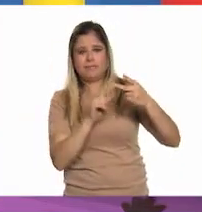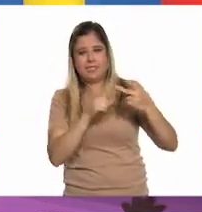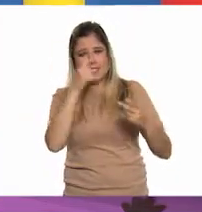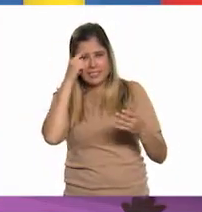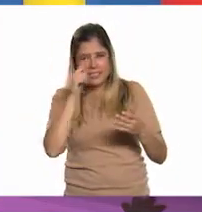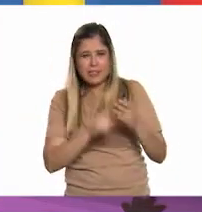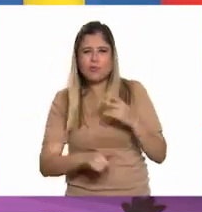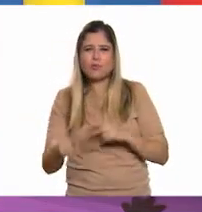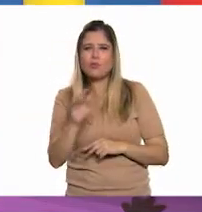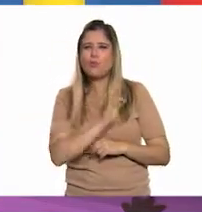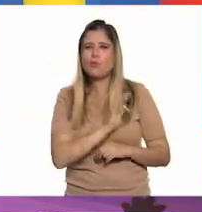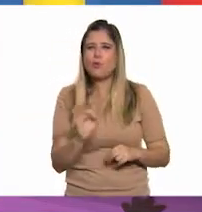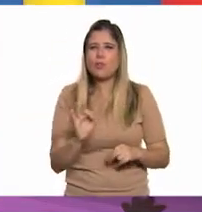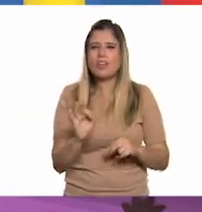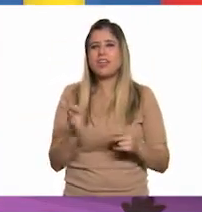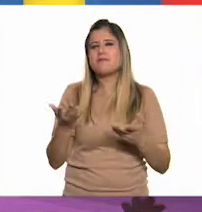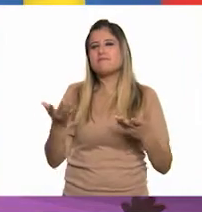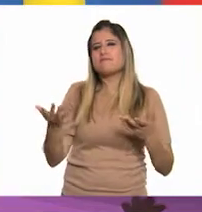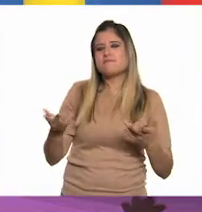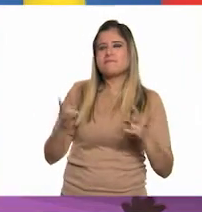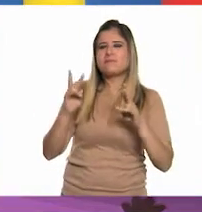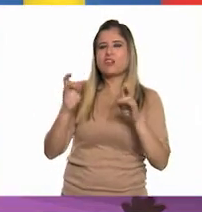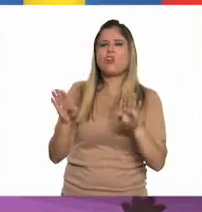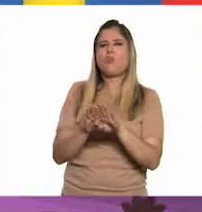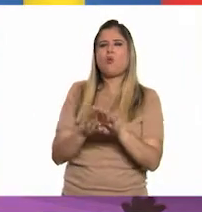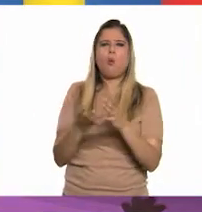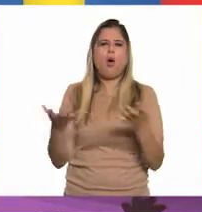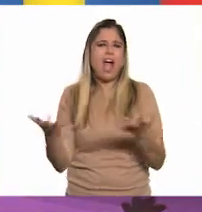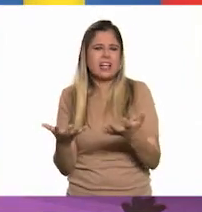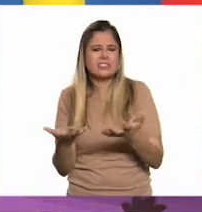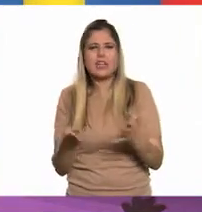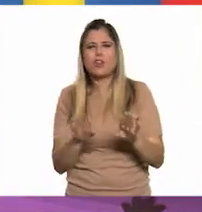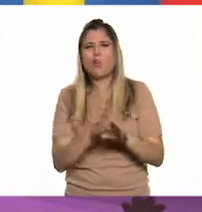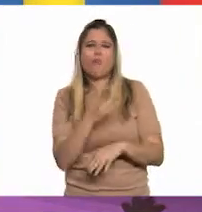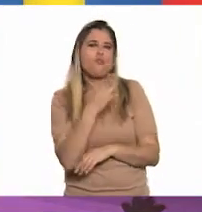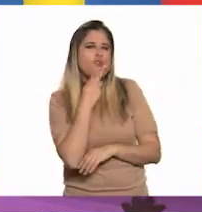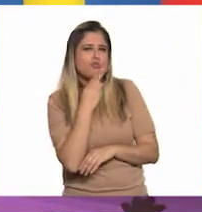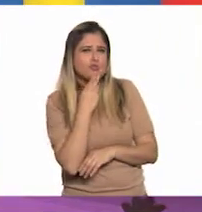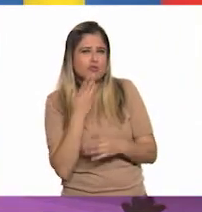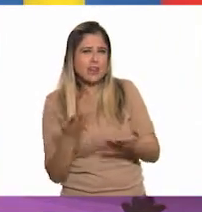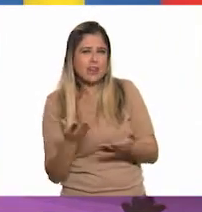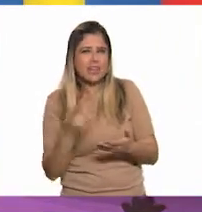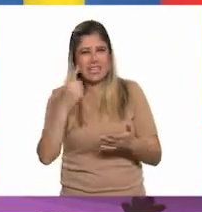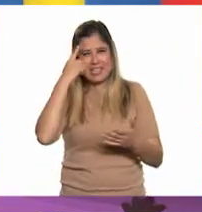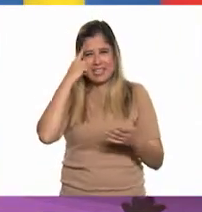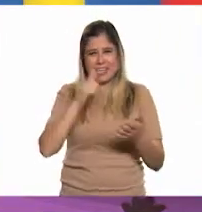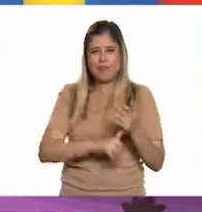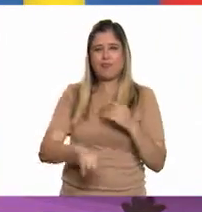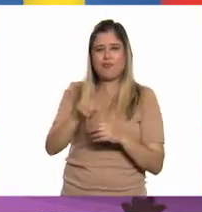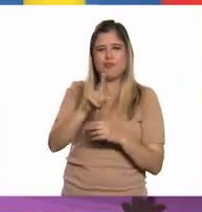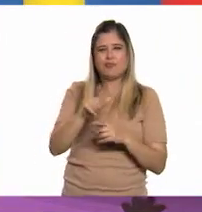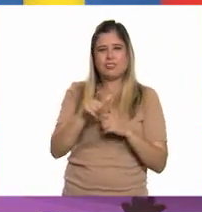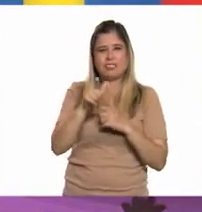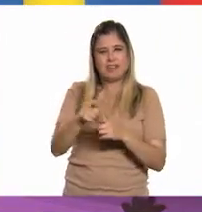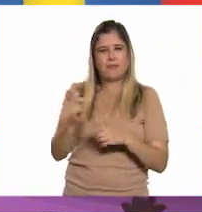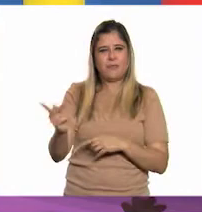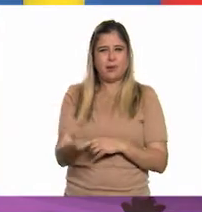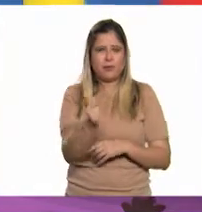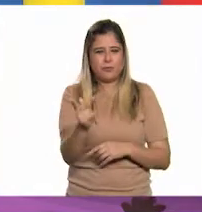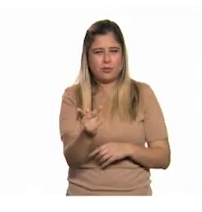que podríamos, no sé, abordar cómo se hacen o cómo funcionan. Creo que sería mejor seguir con la pregunta.